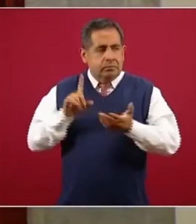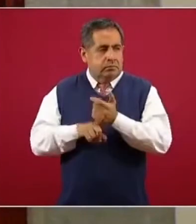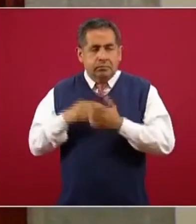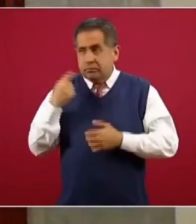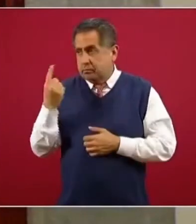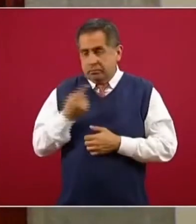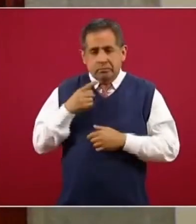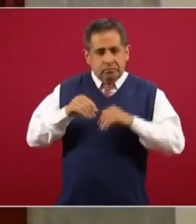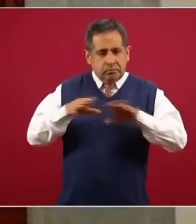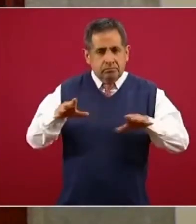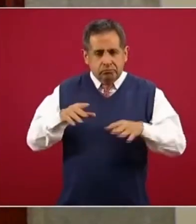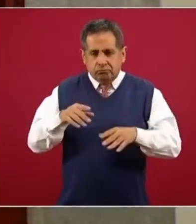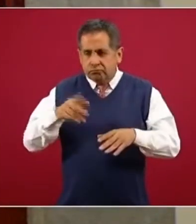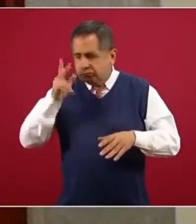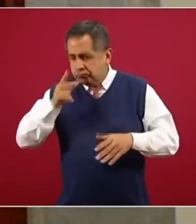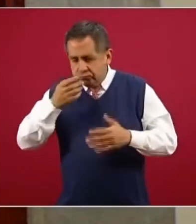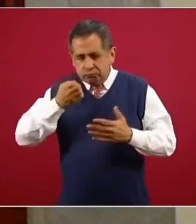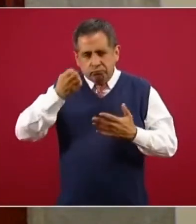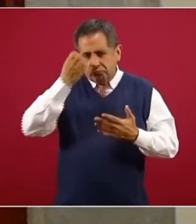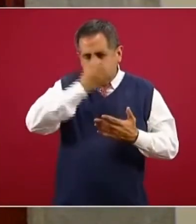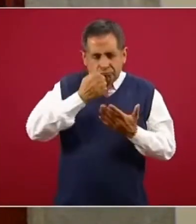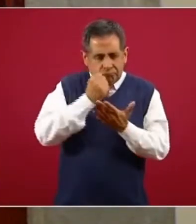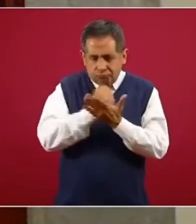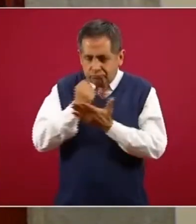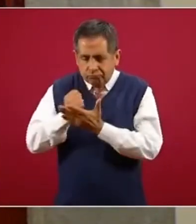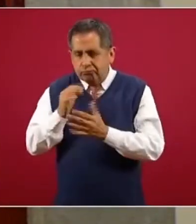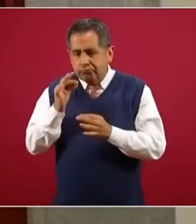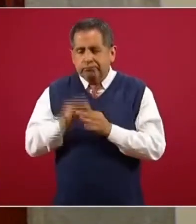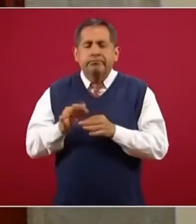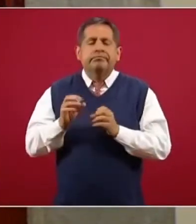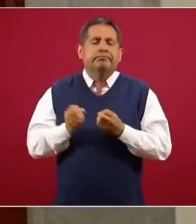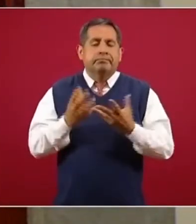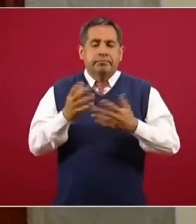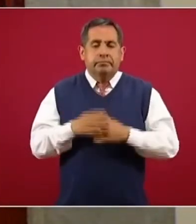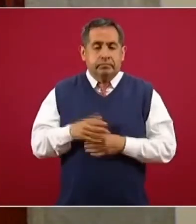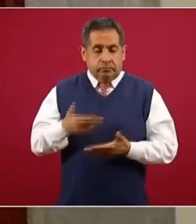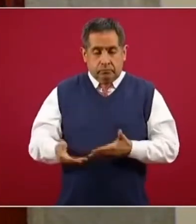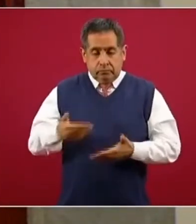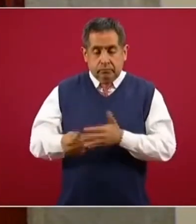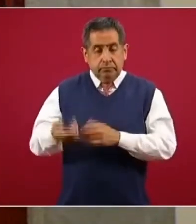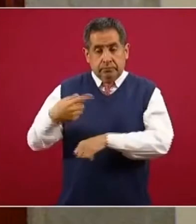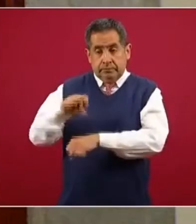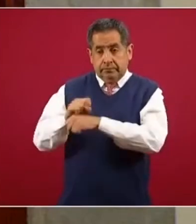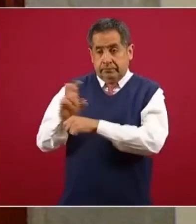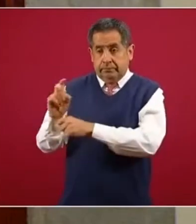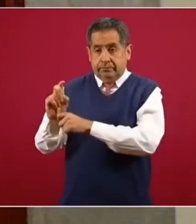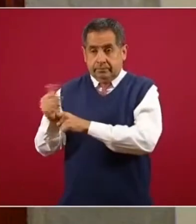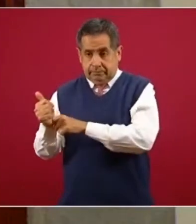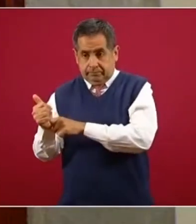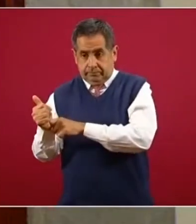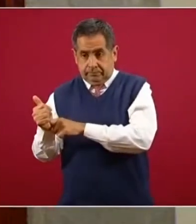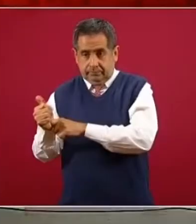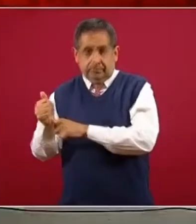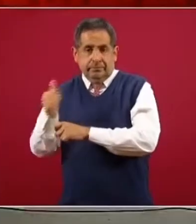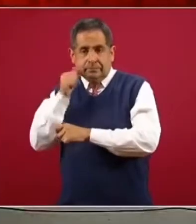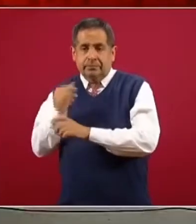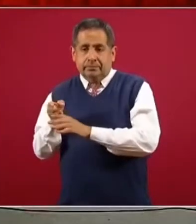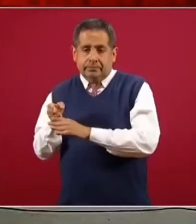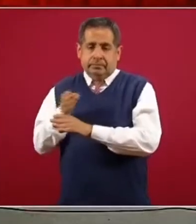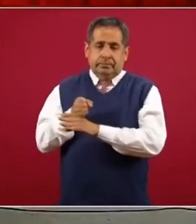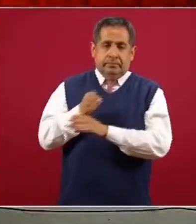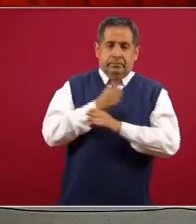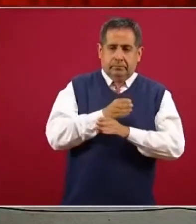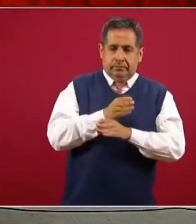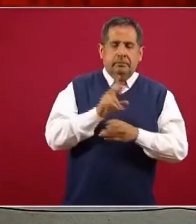validada, consensuada, recordando que estamos en la semana 36, siempre presentamos la información de hace